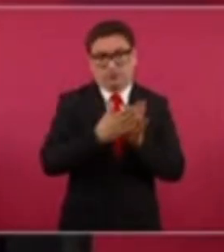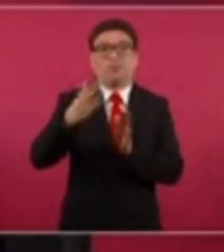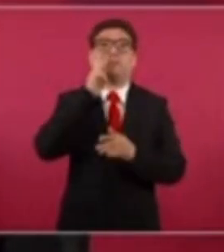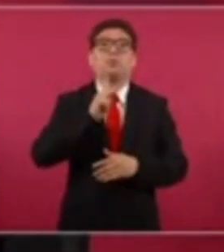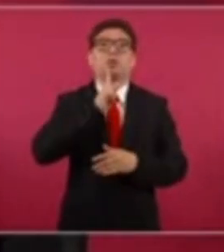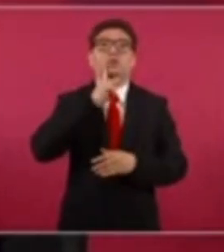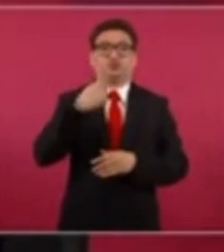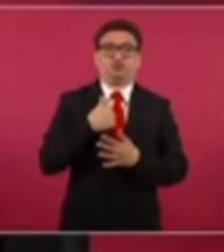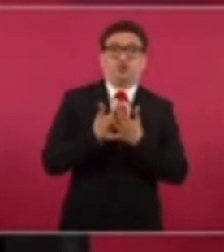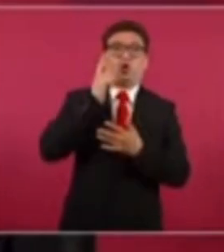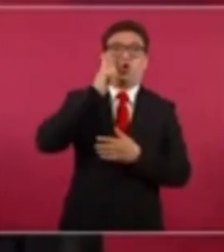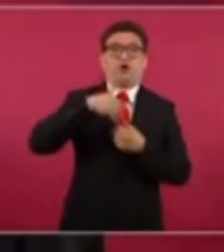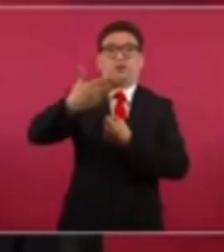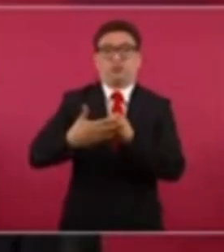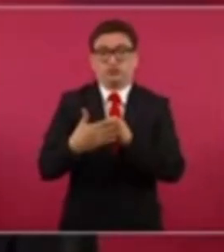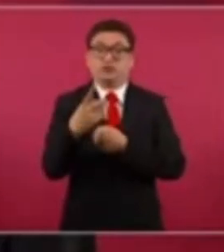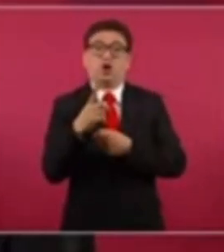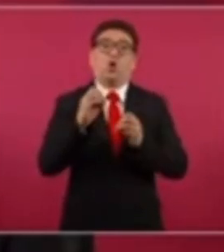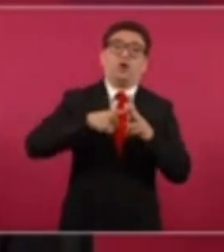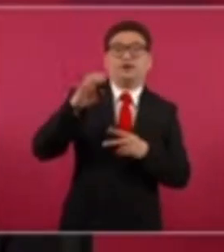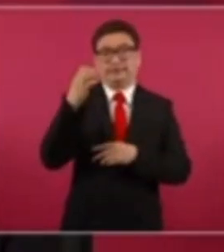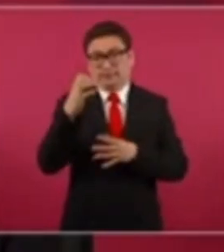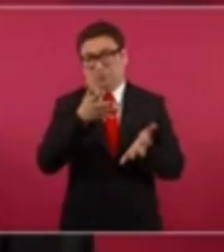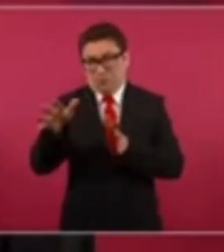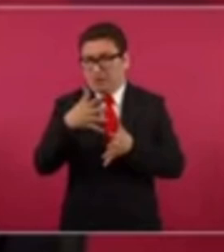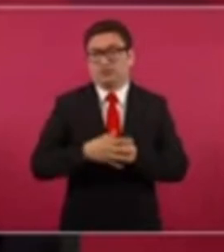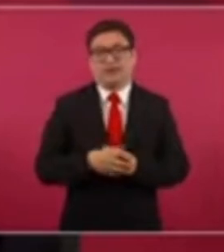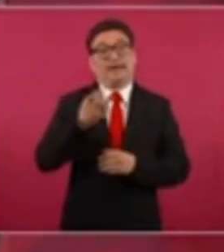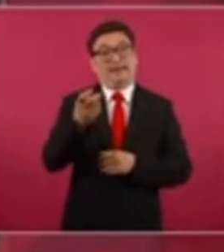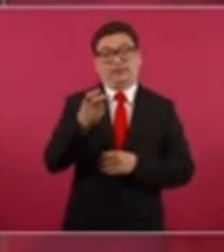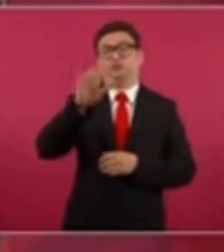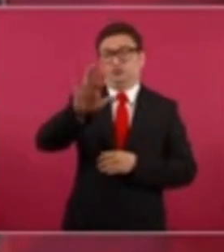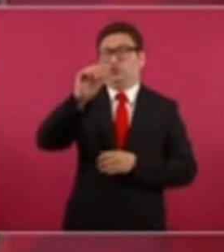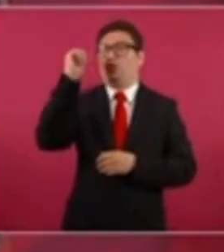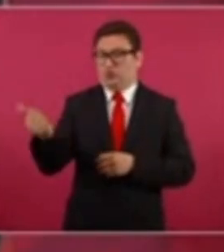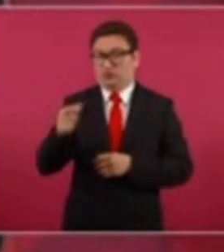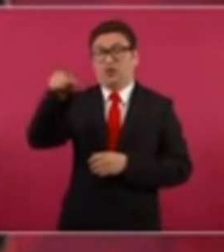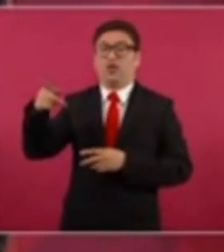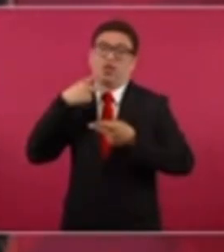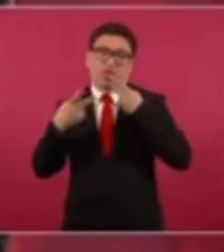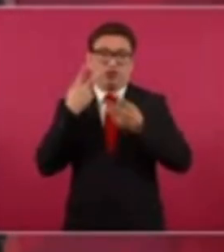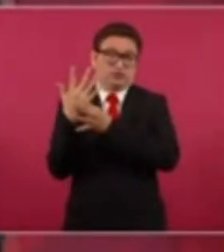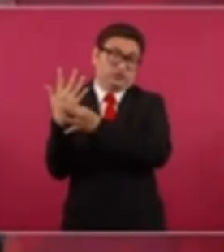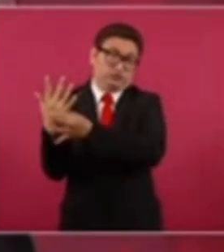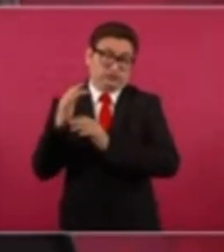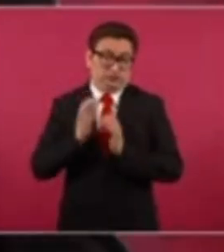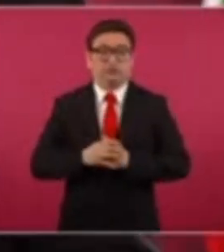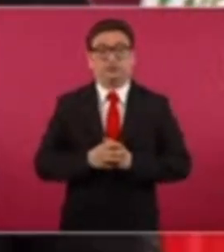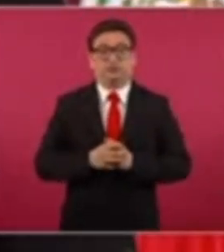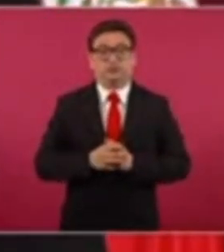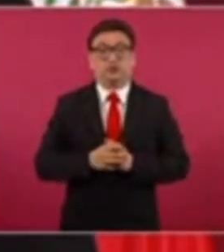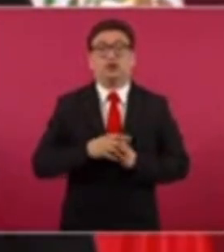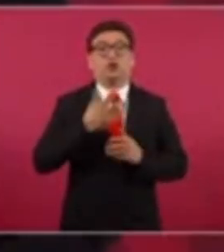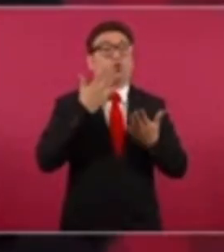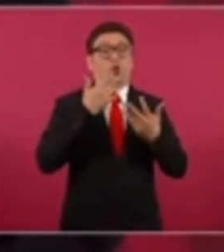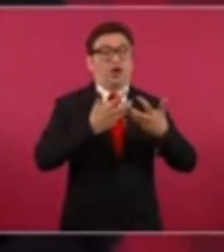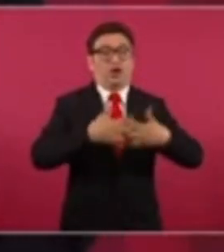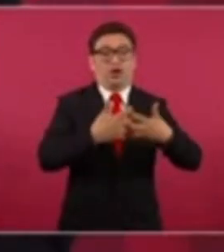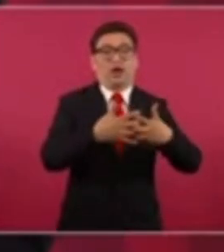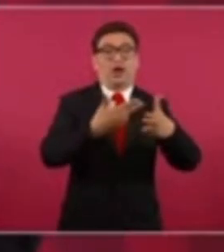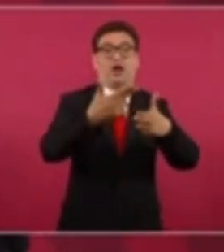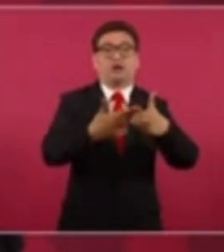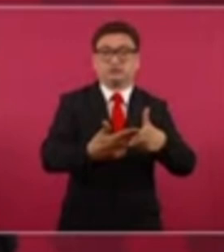espero, que para finales de año, principios del año próximo. Ah, porque eso es lo otro también. Están diciendo que no va a haber producción hasta el 25.